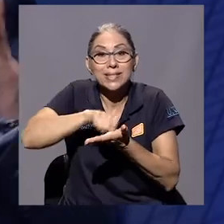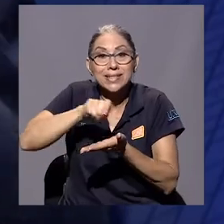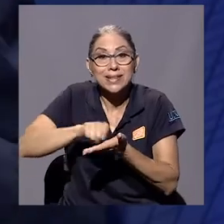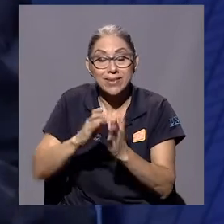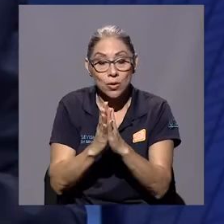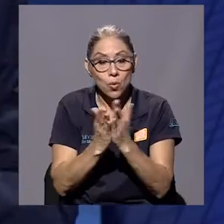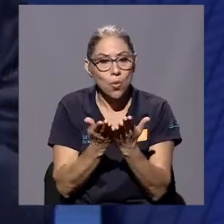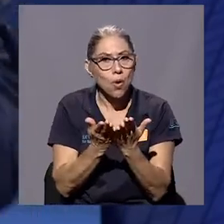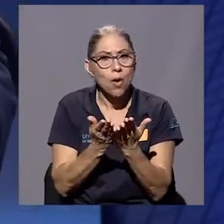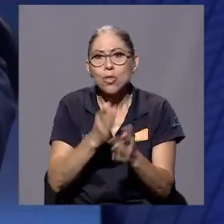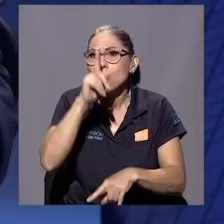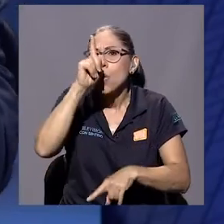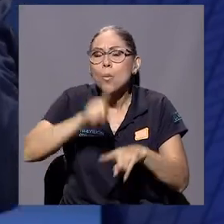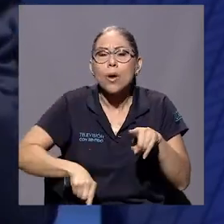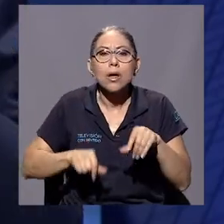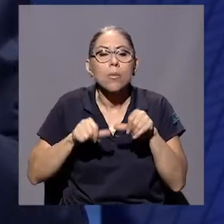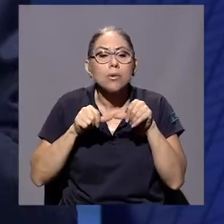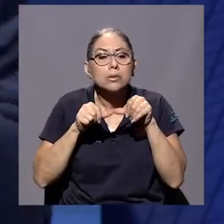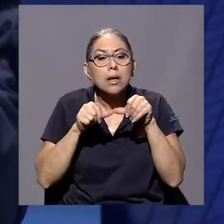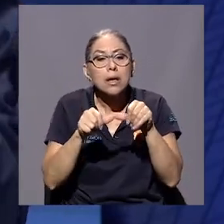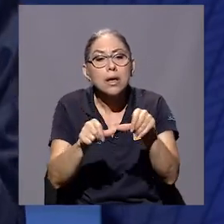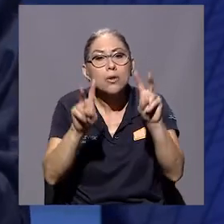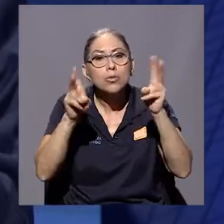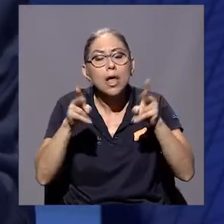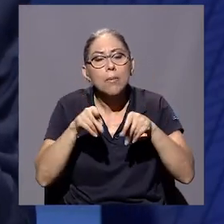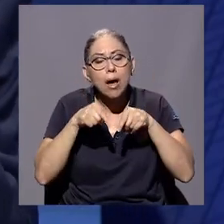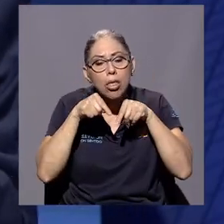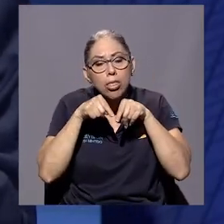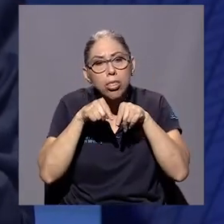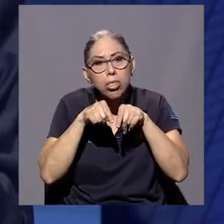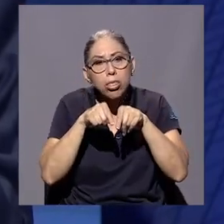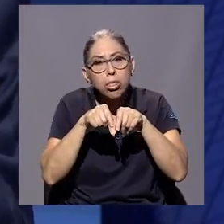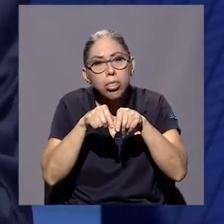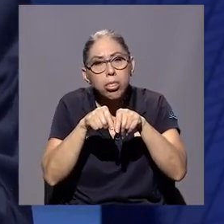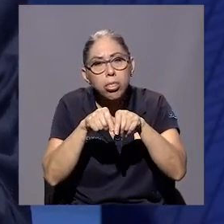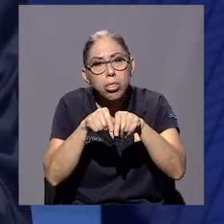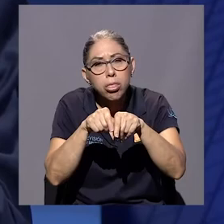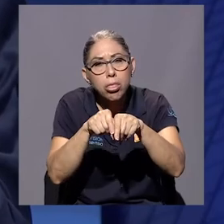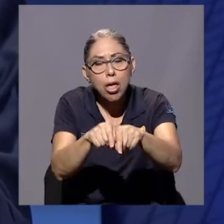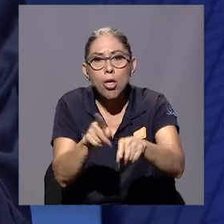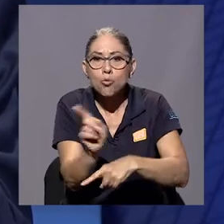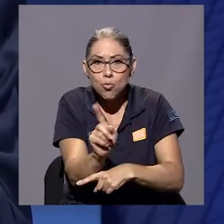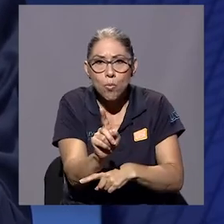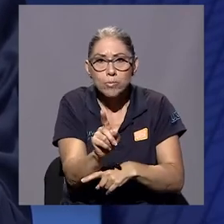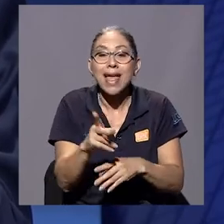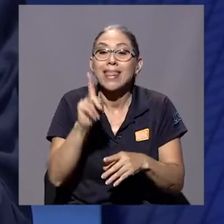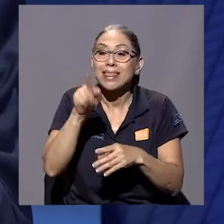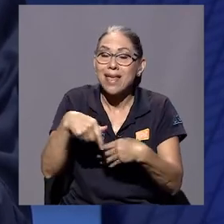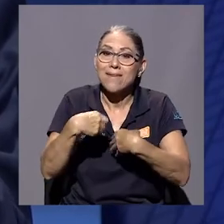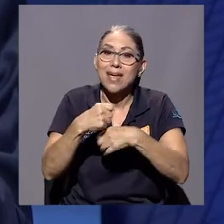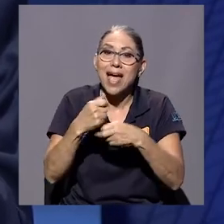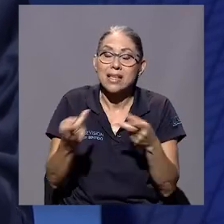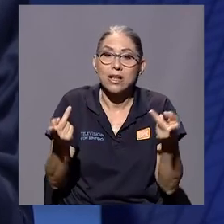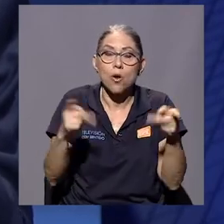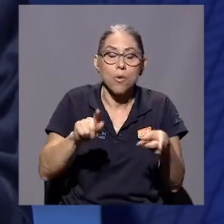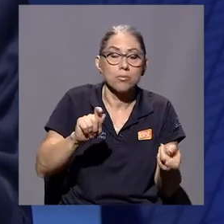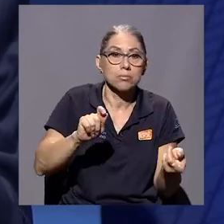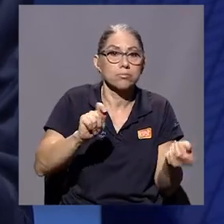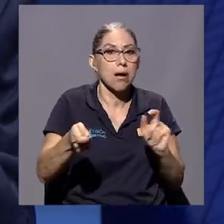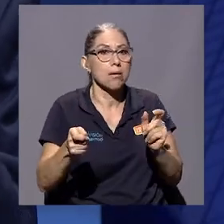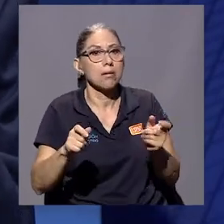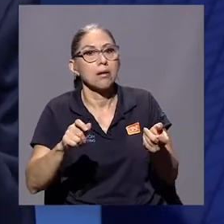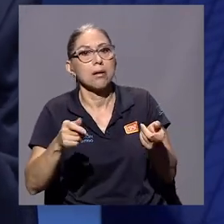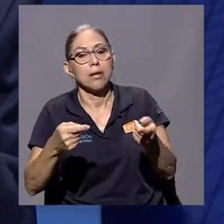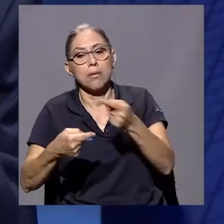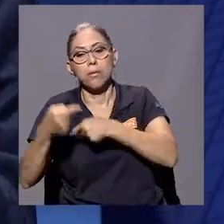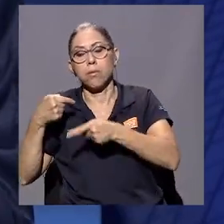seguir una cosa lineal, así plana, sino hay que hacer flashbacks. Por ejemplo, en la novela hay flashbacks. Hay varios flashbacks. Sí,